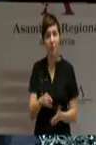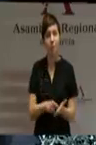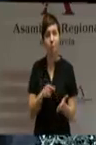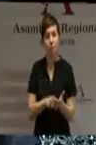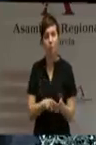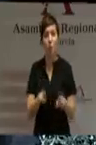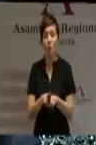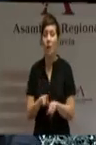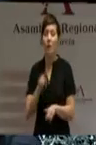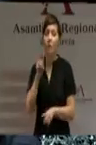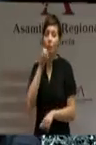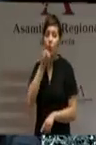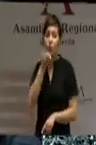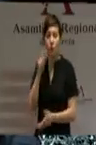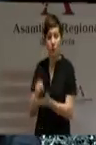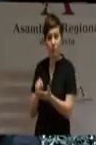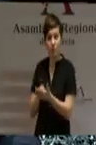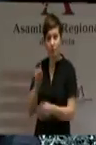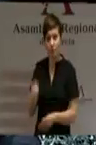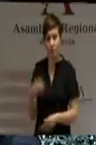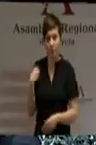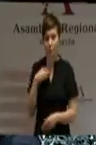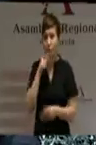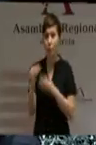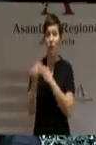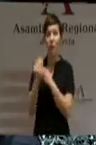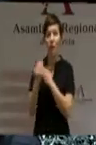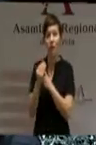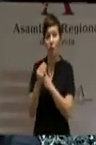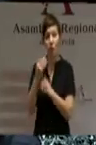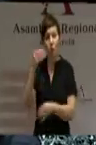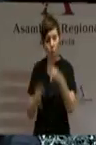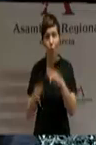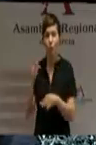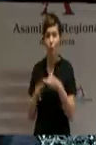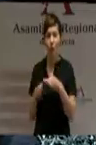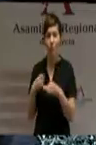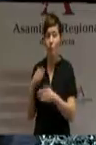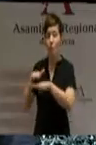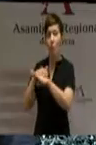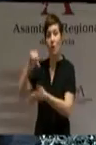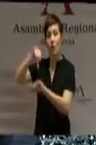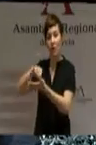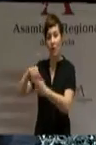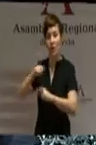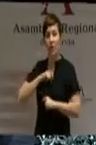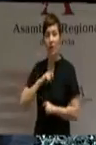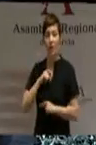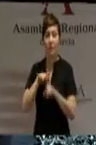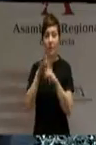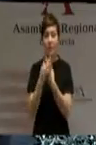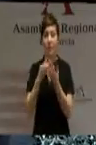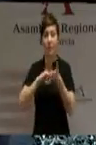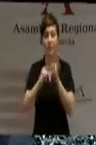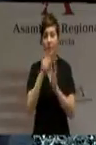Gobierno del Partido Socialista, una financiación justa que nos permita mantener nuestro sistema de bienestar en igualdad